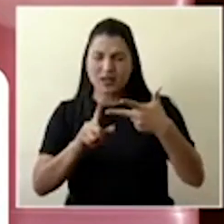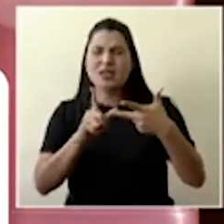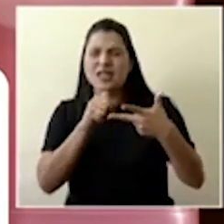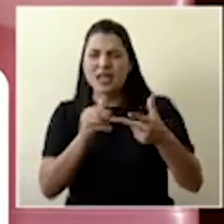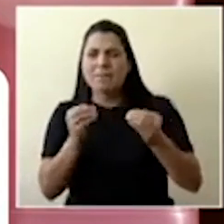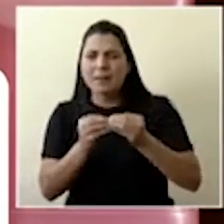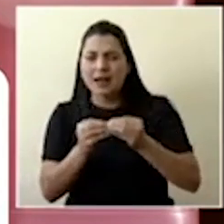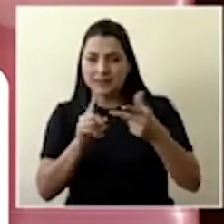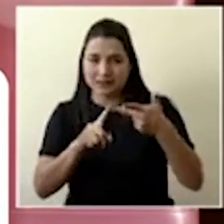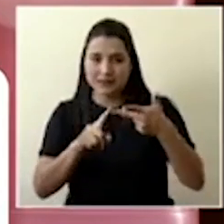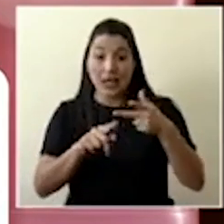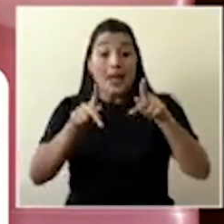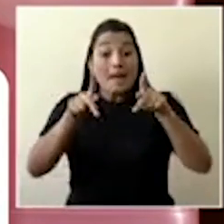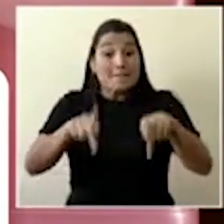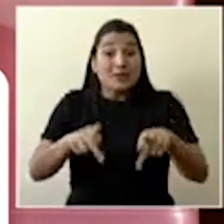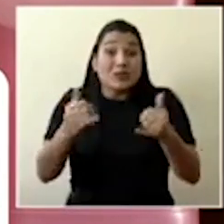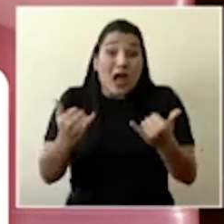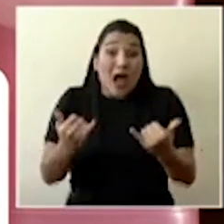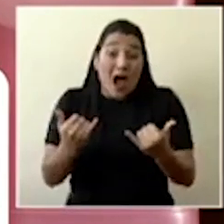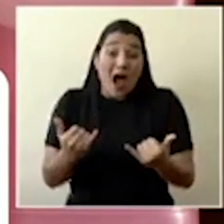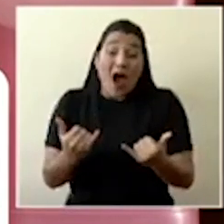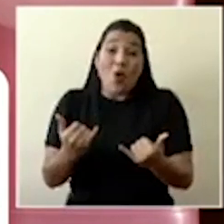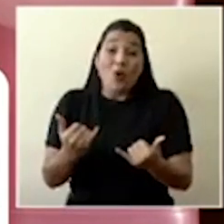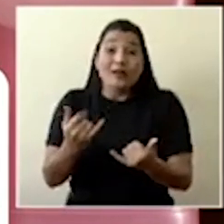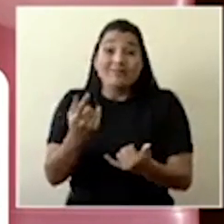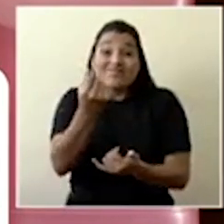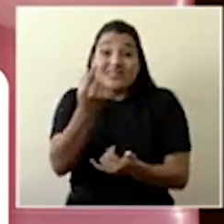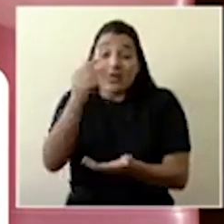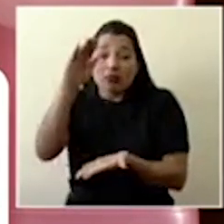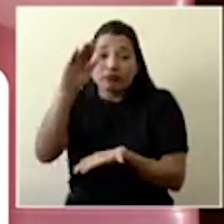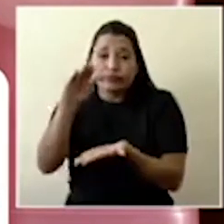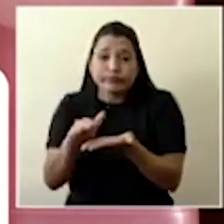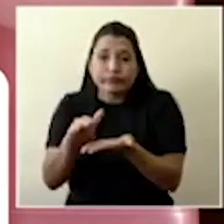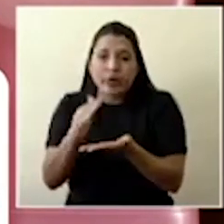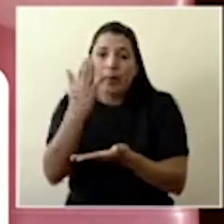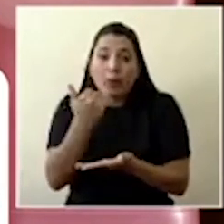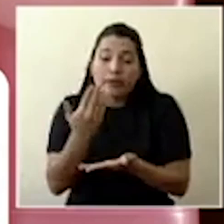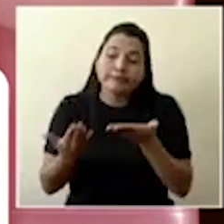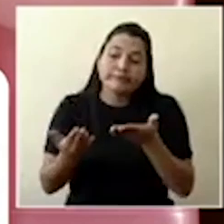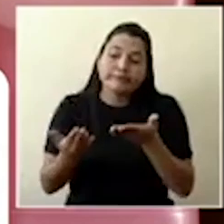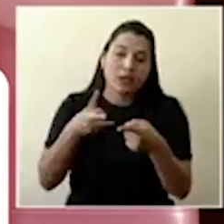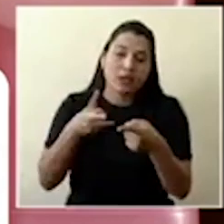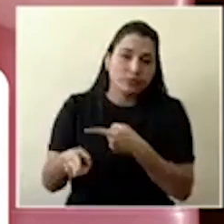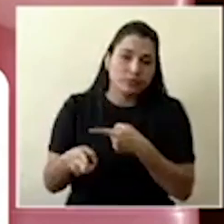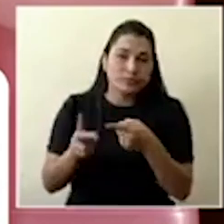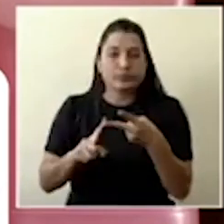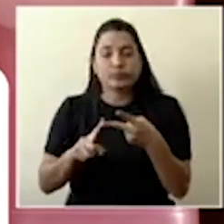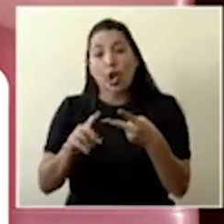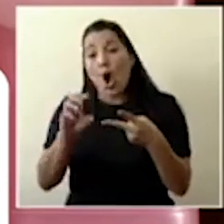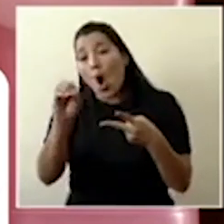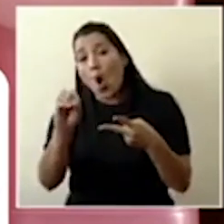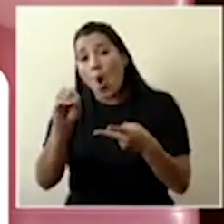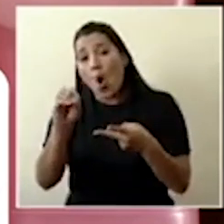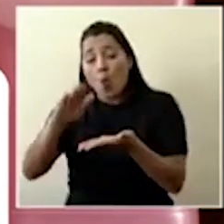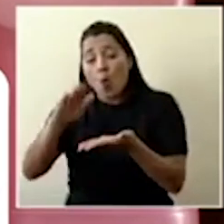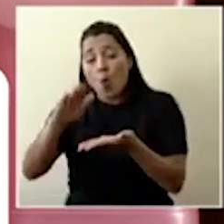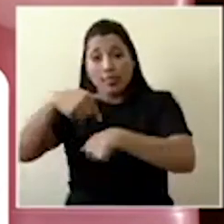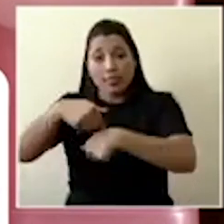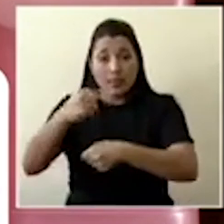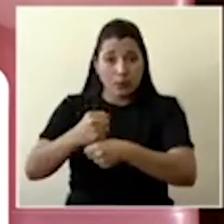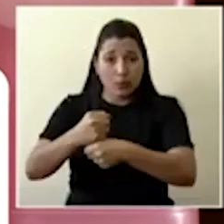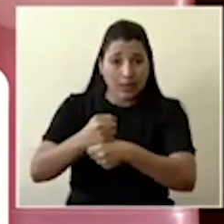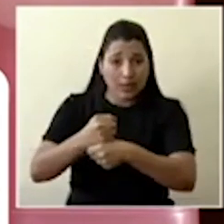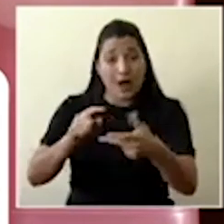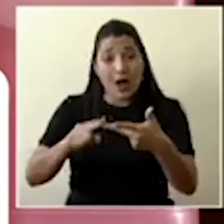que han visto disminuidos los ingresos significativamente, porque perdieron su empleo, porque se disminuyeron las horas de trabajo, o porque